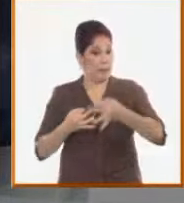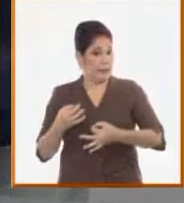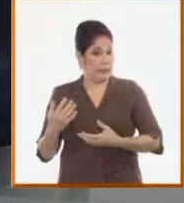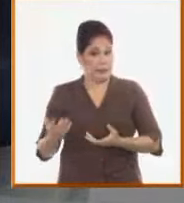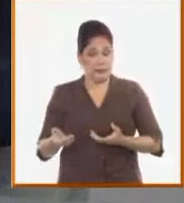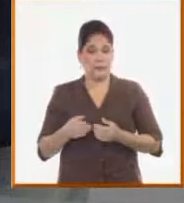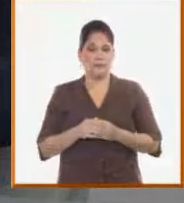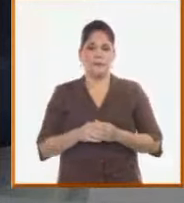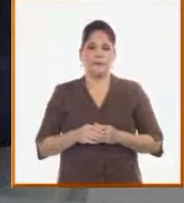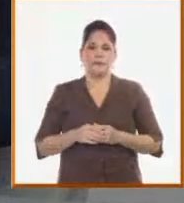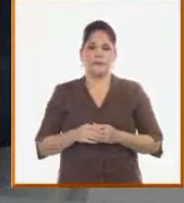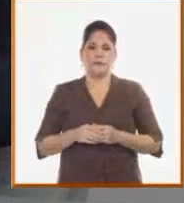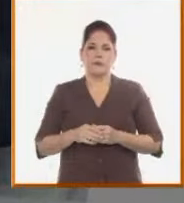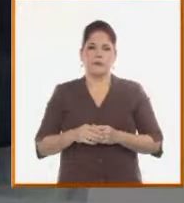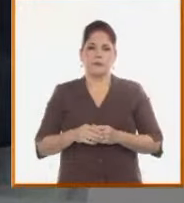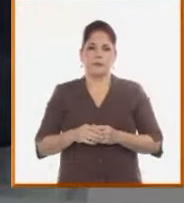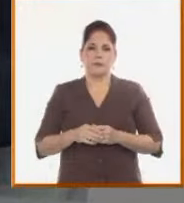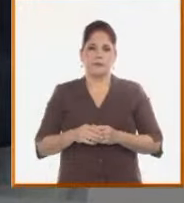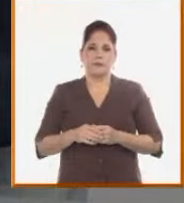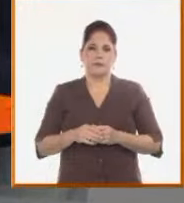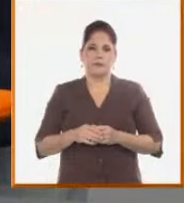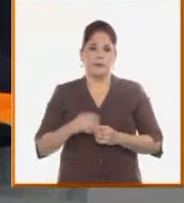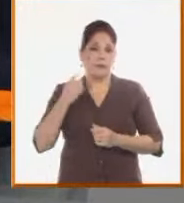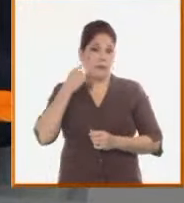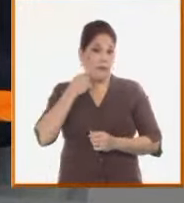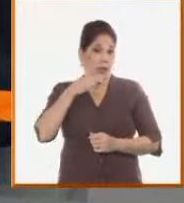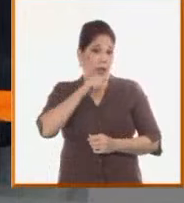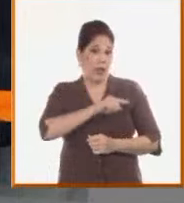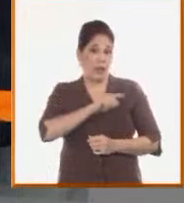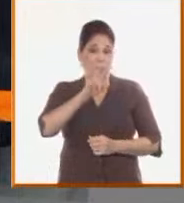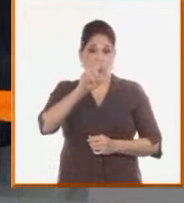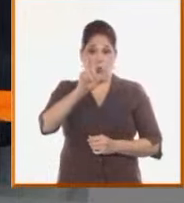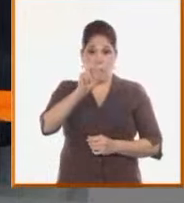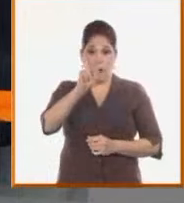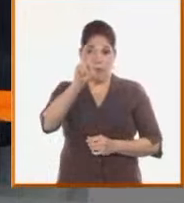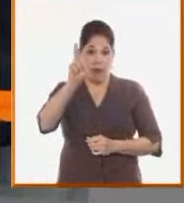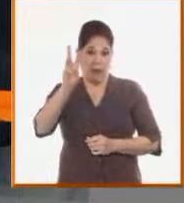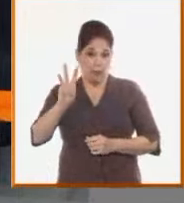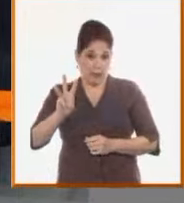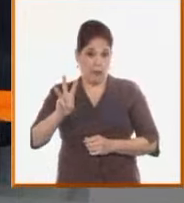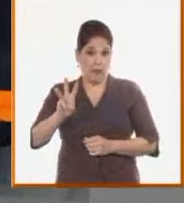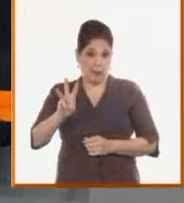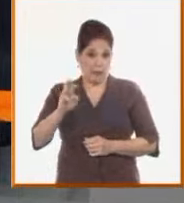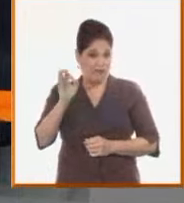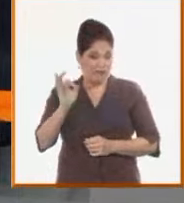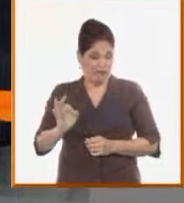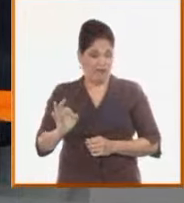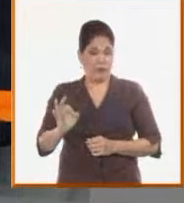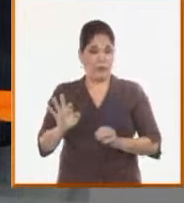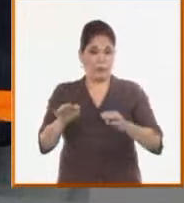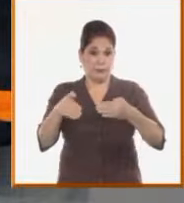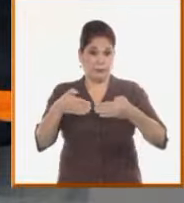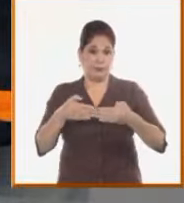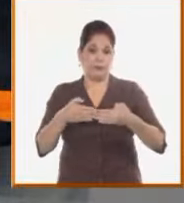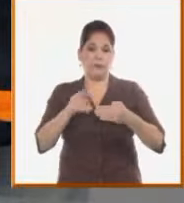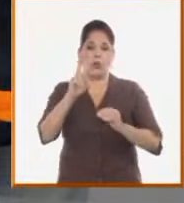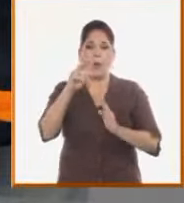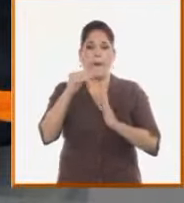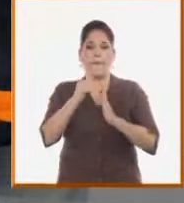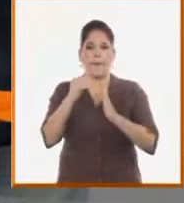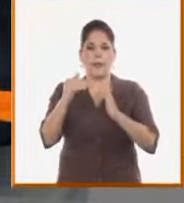finalizado año 2023, realmente el país cerró con 2